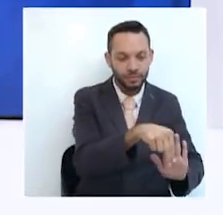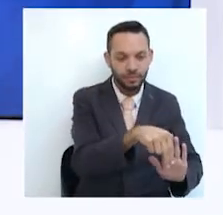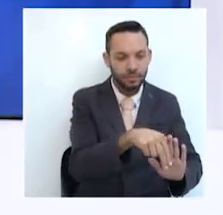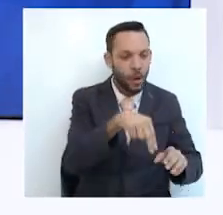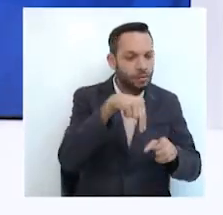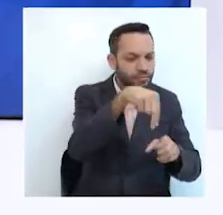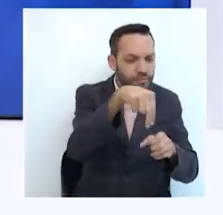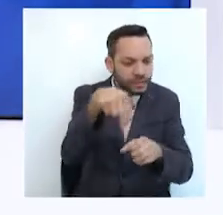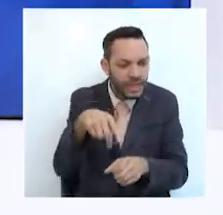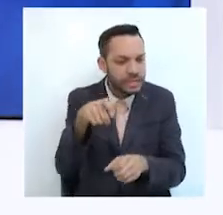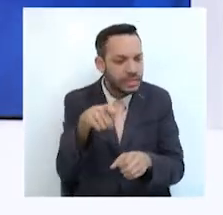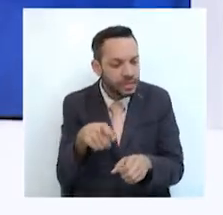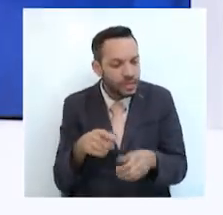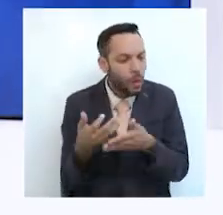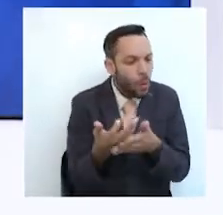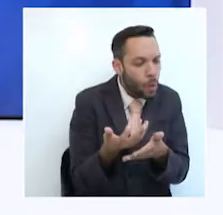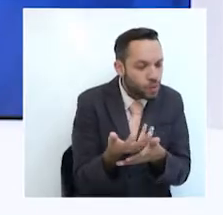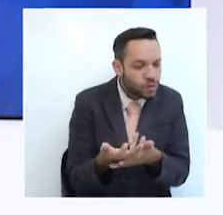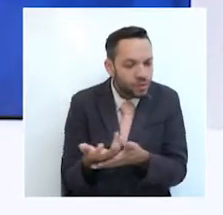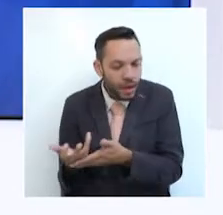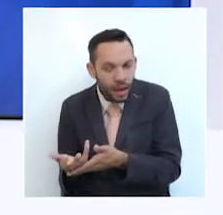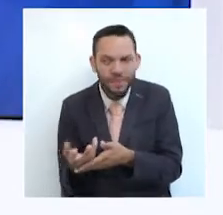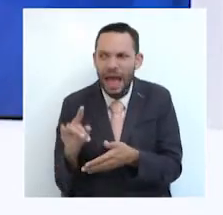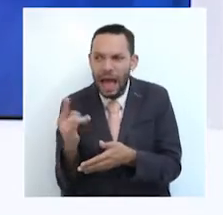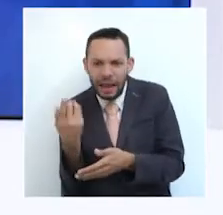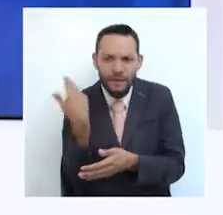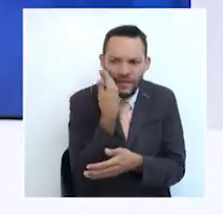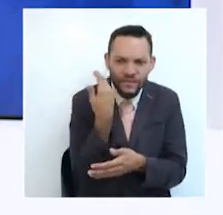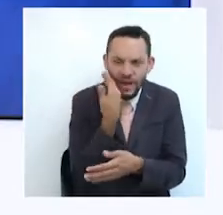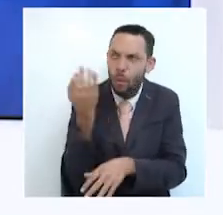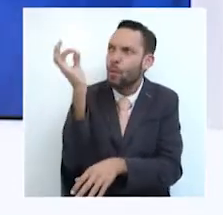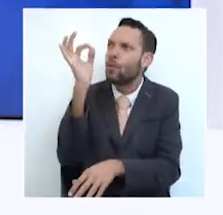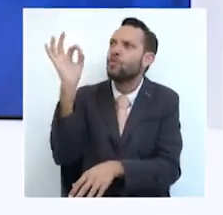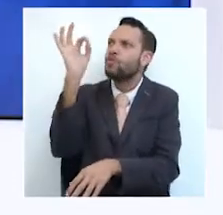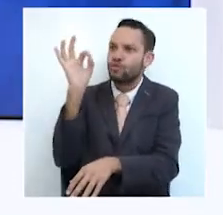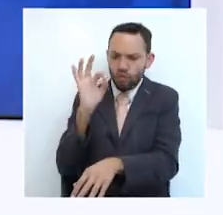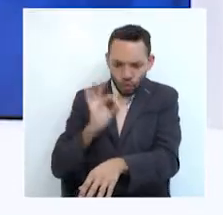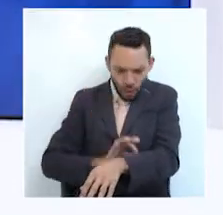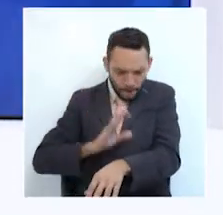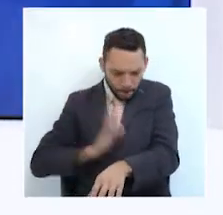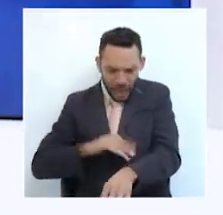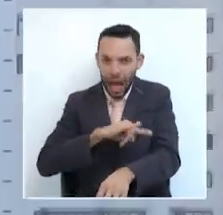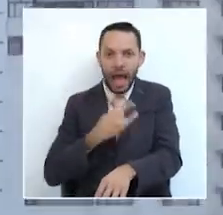evitar deshidratación, al igual que la transmisión de vectores, que es muy común en estos días en el departamento de Risaralda.